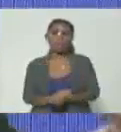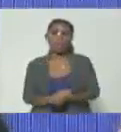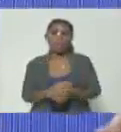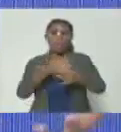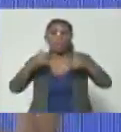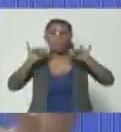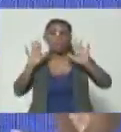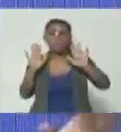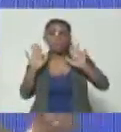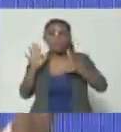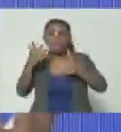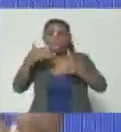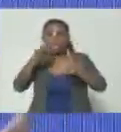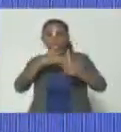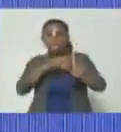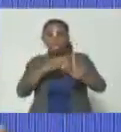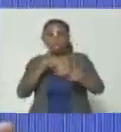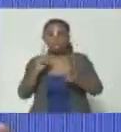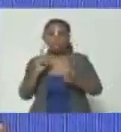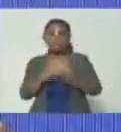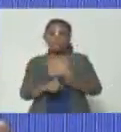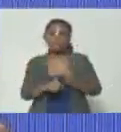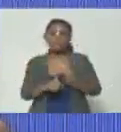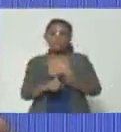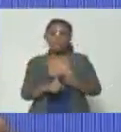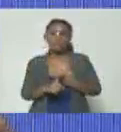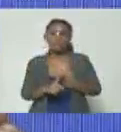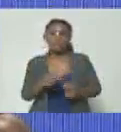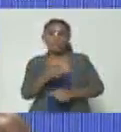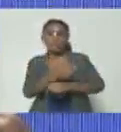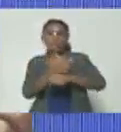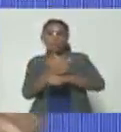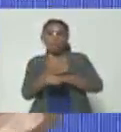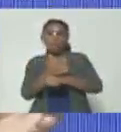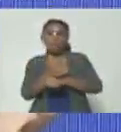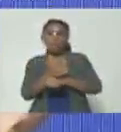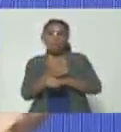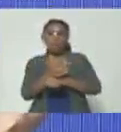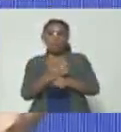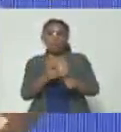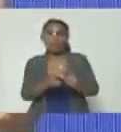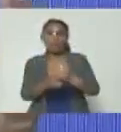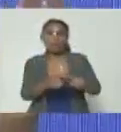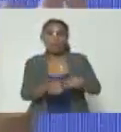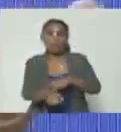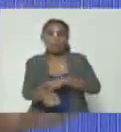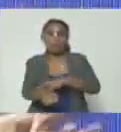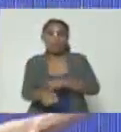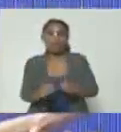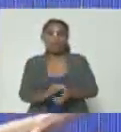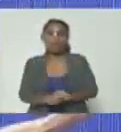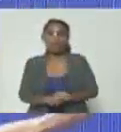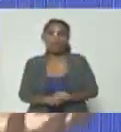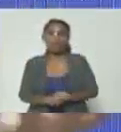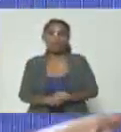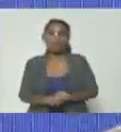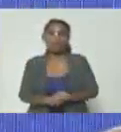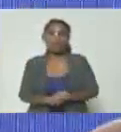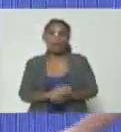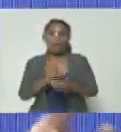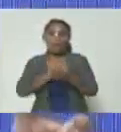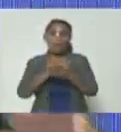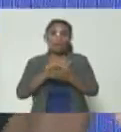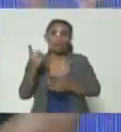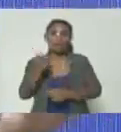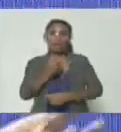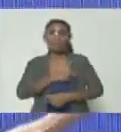supuestamente lo amenazan con armas largas hay que inscribirlo es un falso